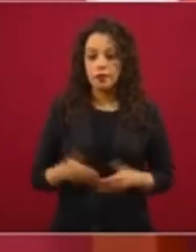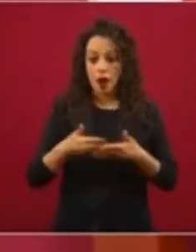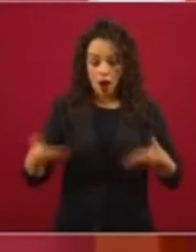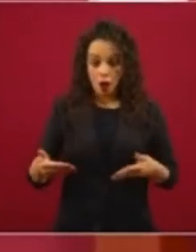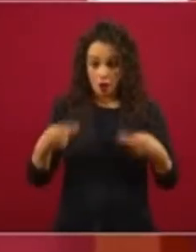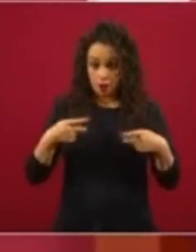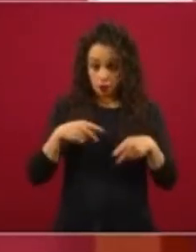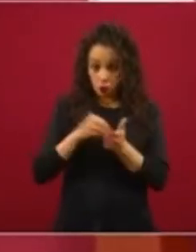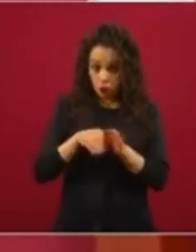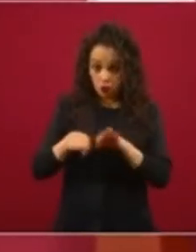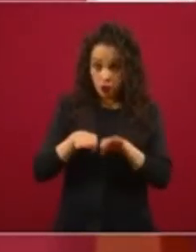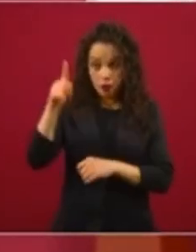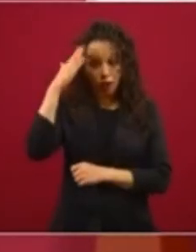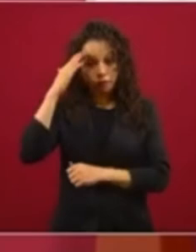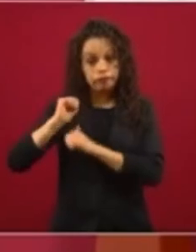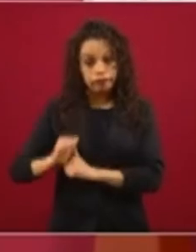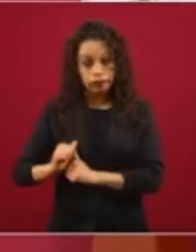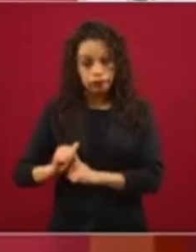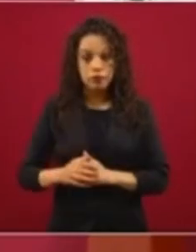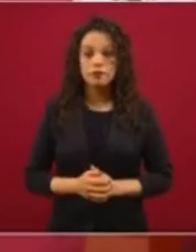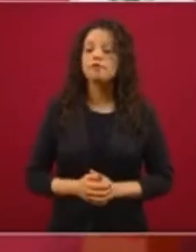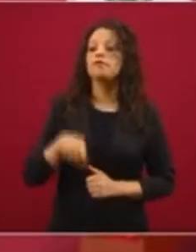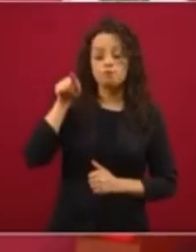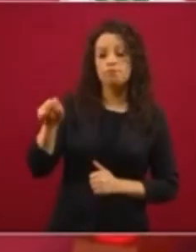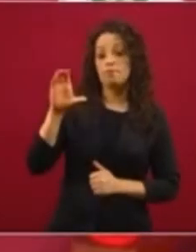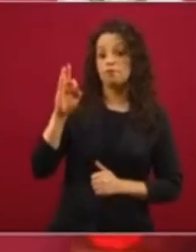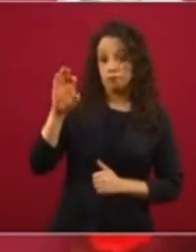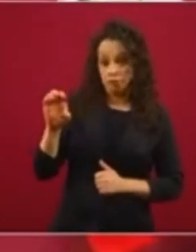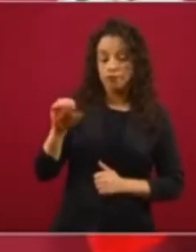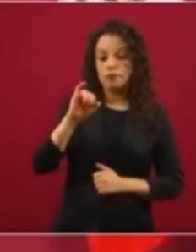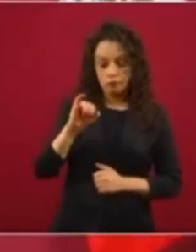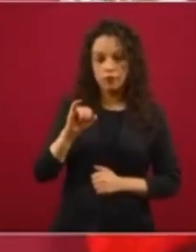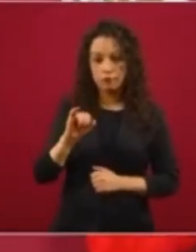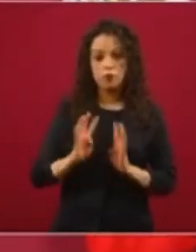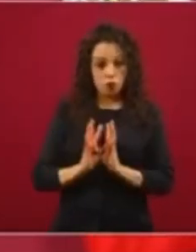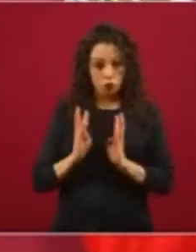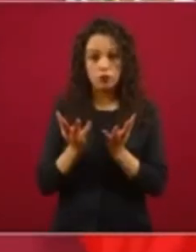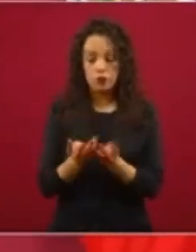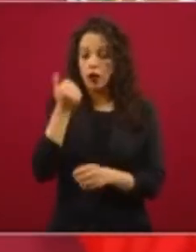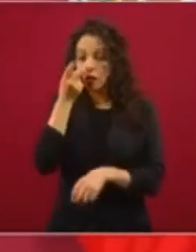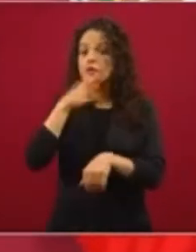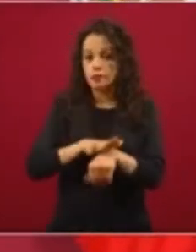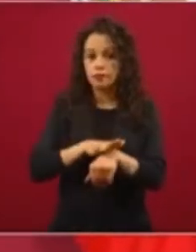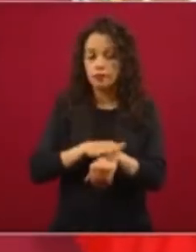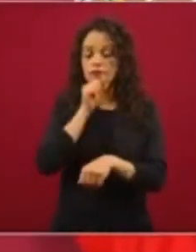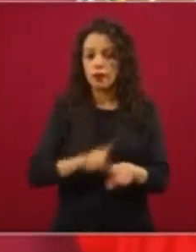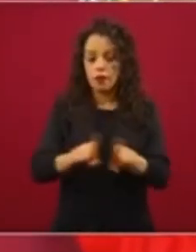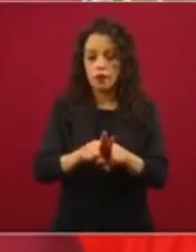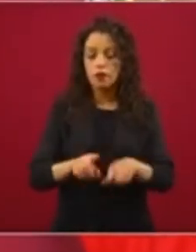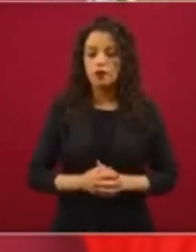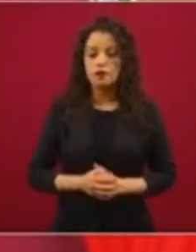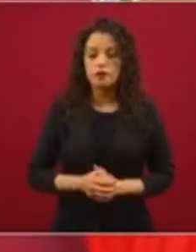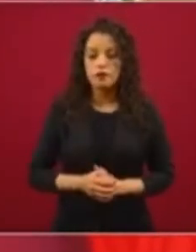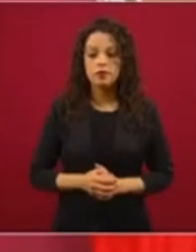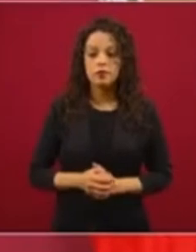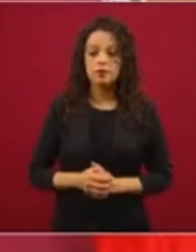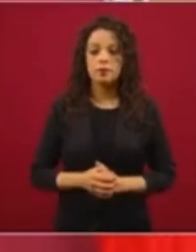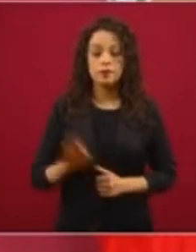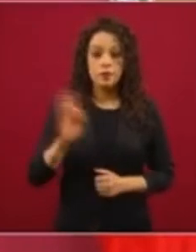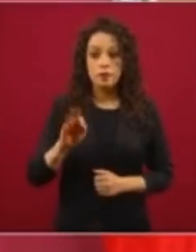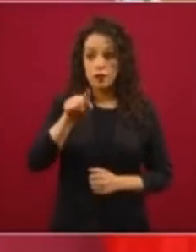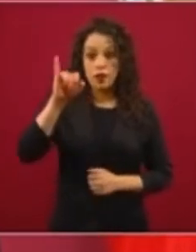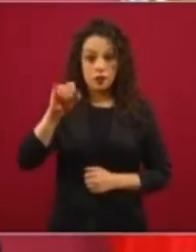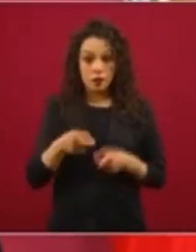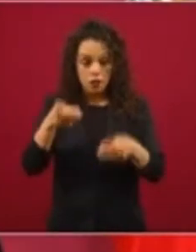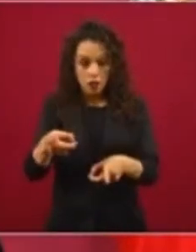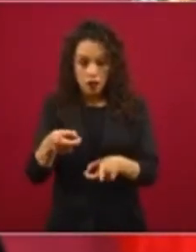Funcionarios de la Comisión Federal de Electricidad, consejos de administración, si ellos dieron